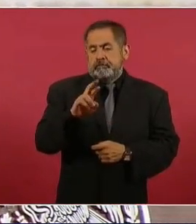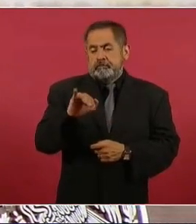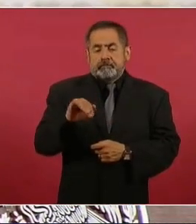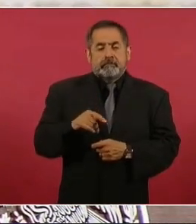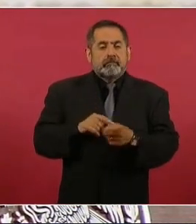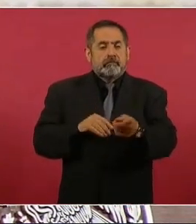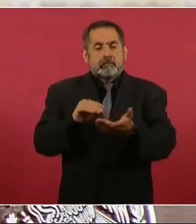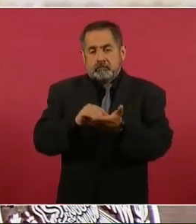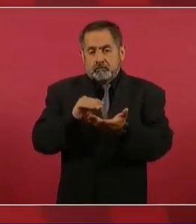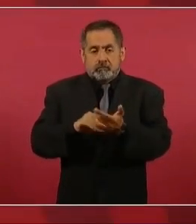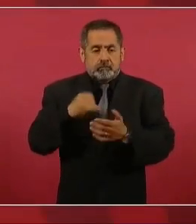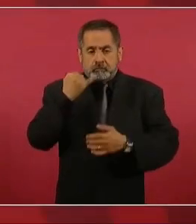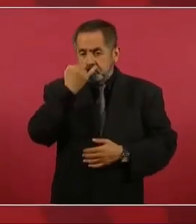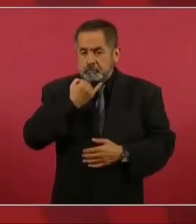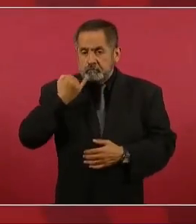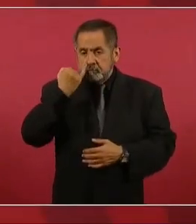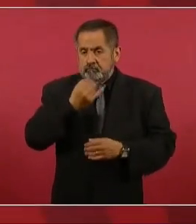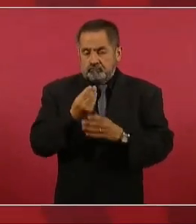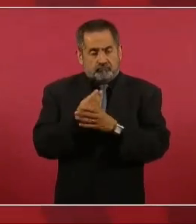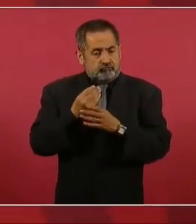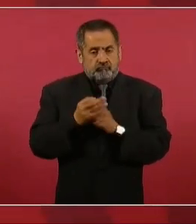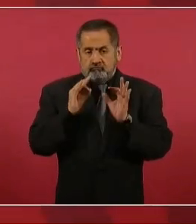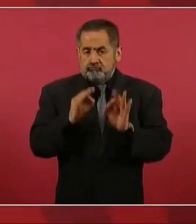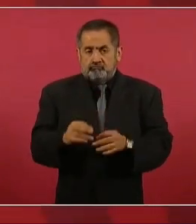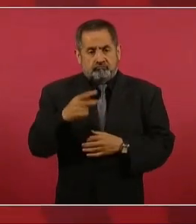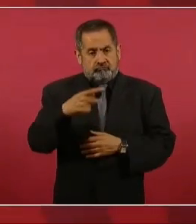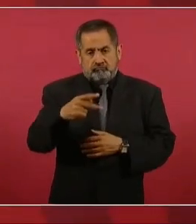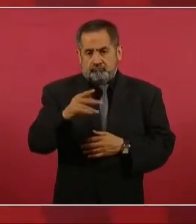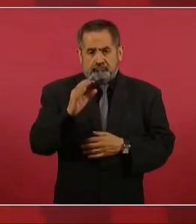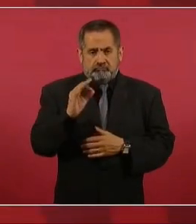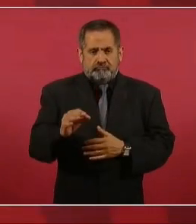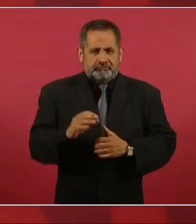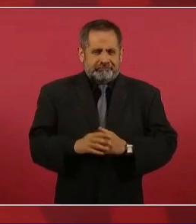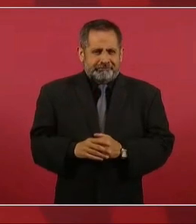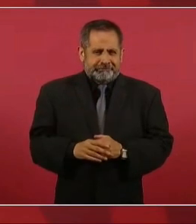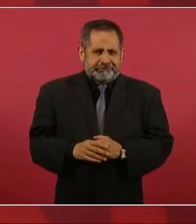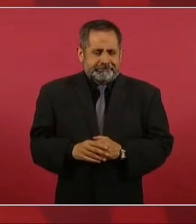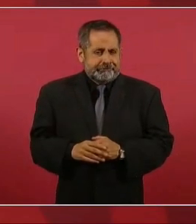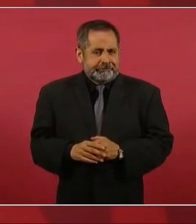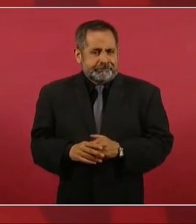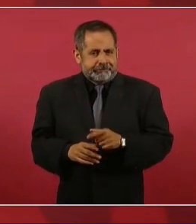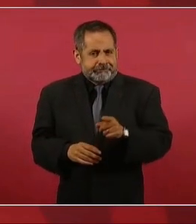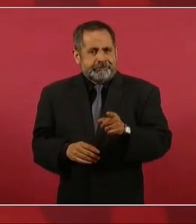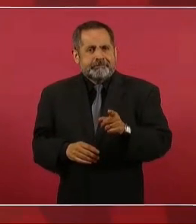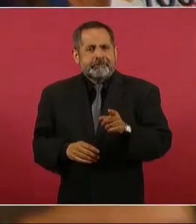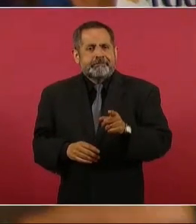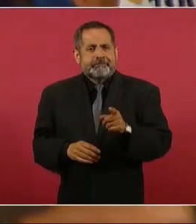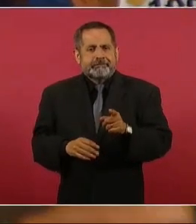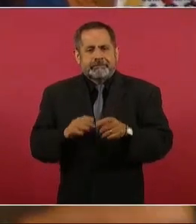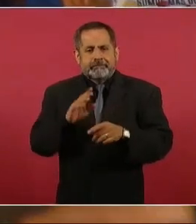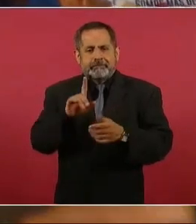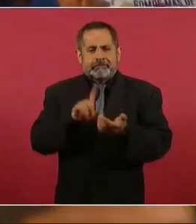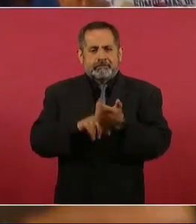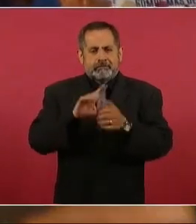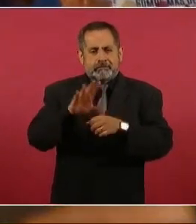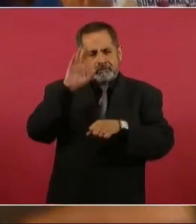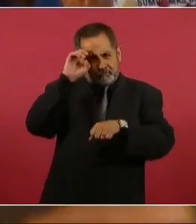su lengua, es de las culturas